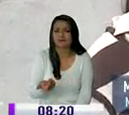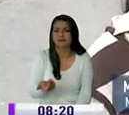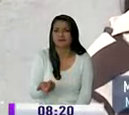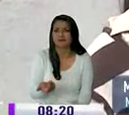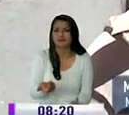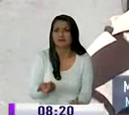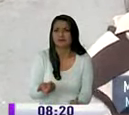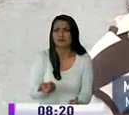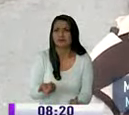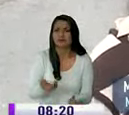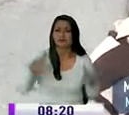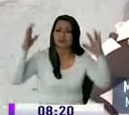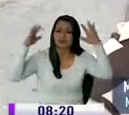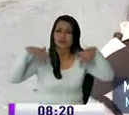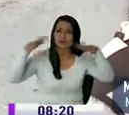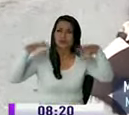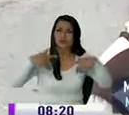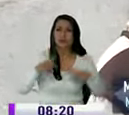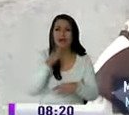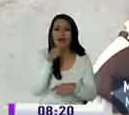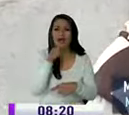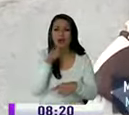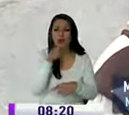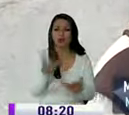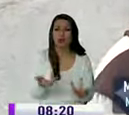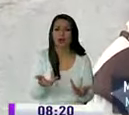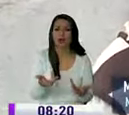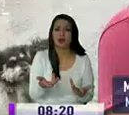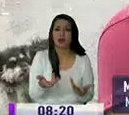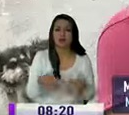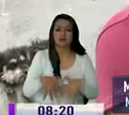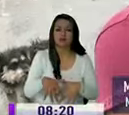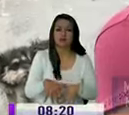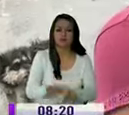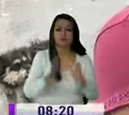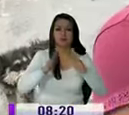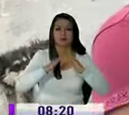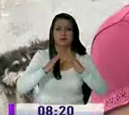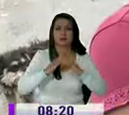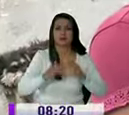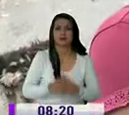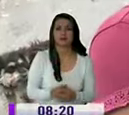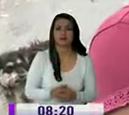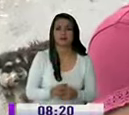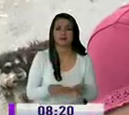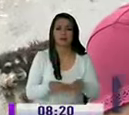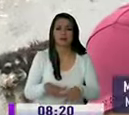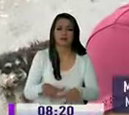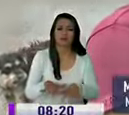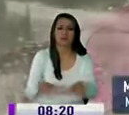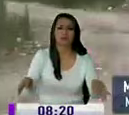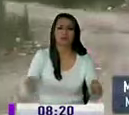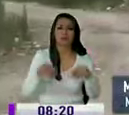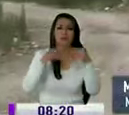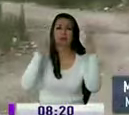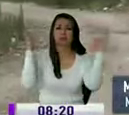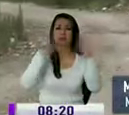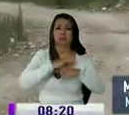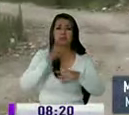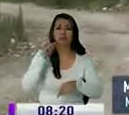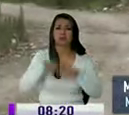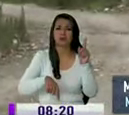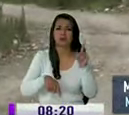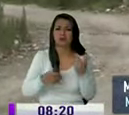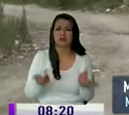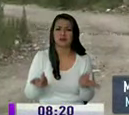todo lo que llueve todo el agua consume todo donde mi la cantera de acá mismo se derrumba y el polvo es increíble aquí no no hay como